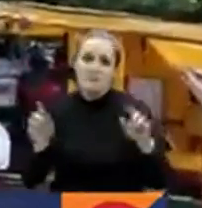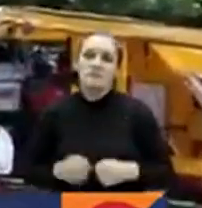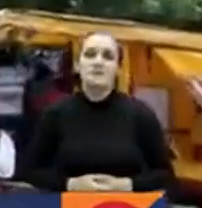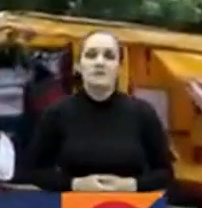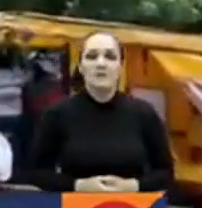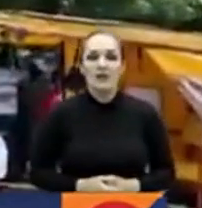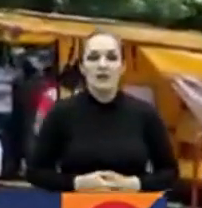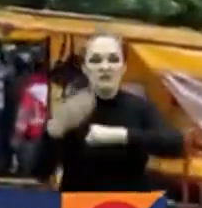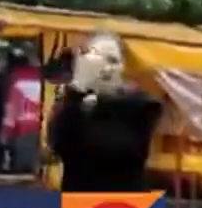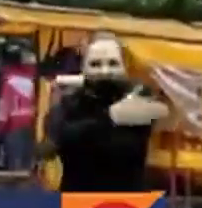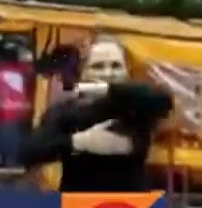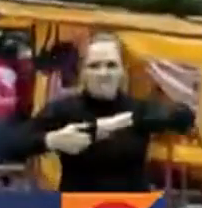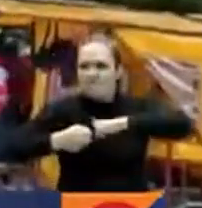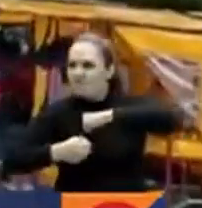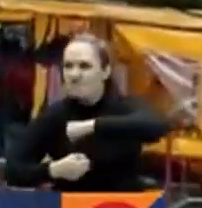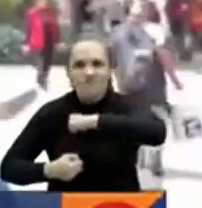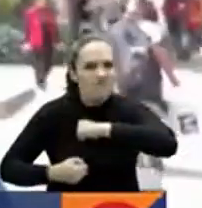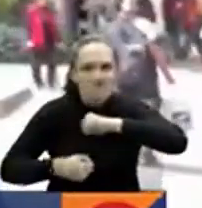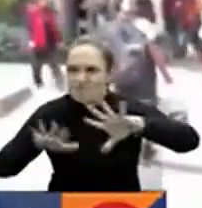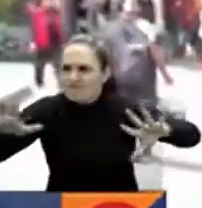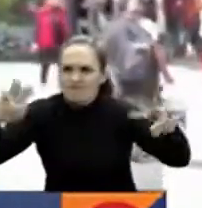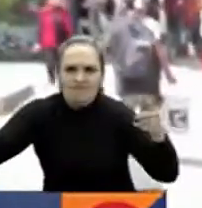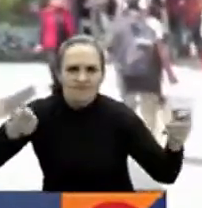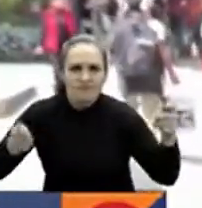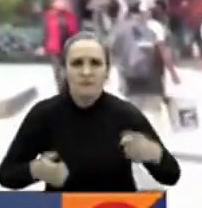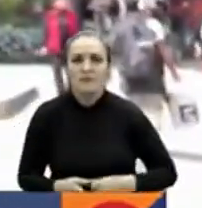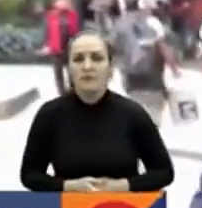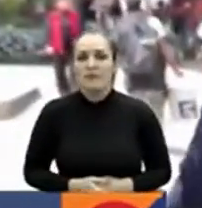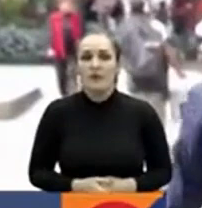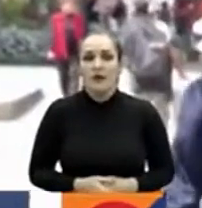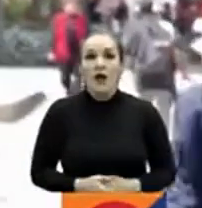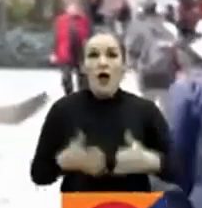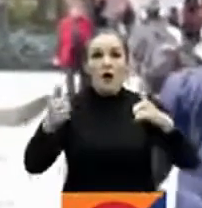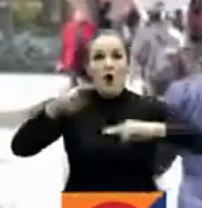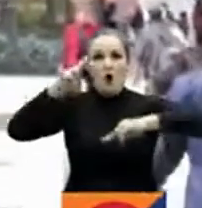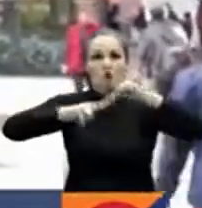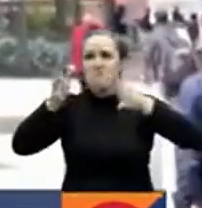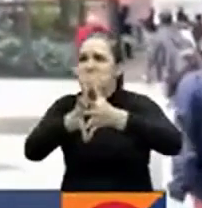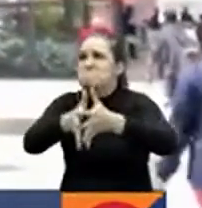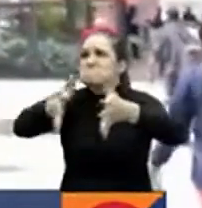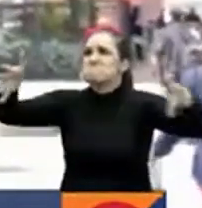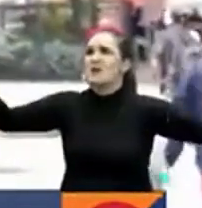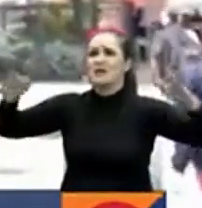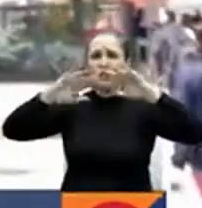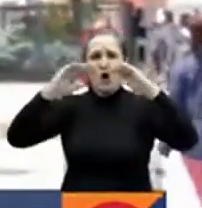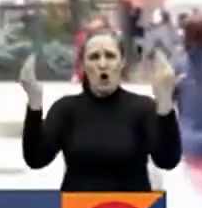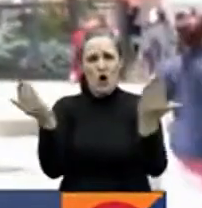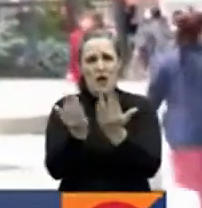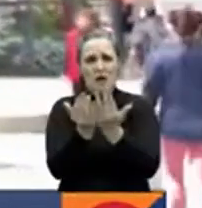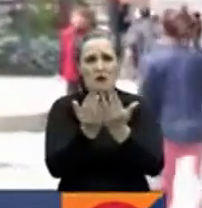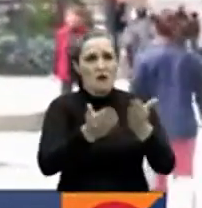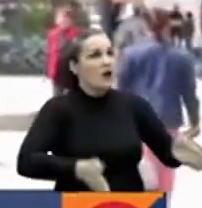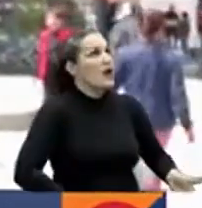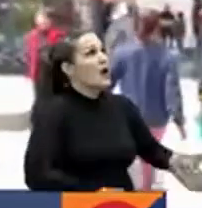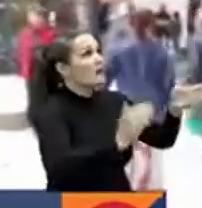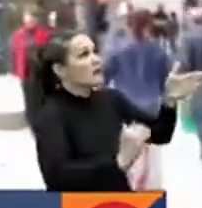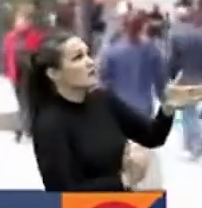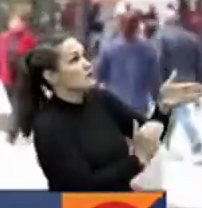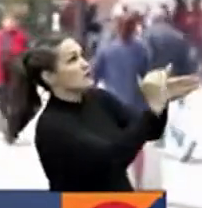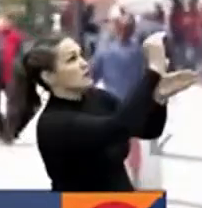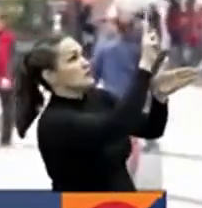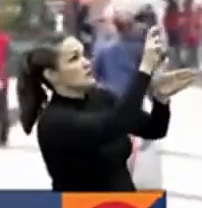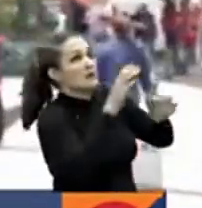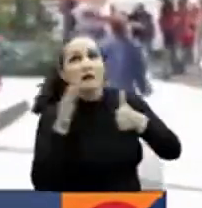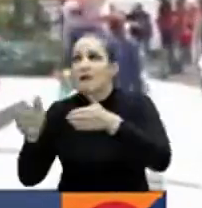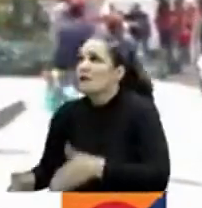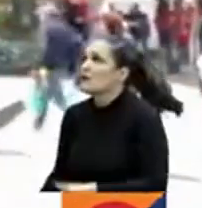ESMAD llegó a la zona para controlar la situación. Van a construir un mega colegio en medio de dos edificios, de siete pisos, donde los niños van